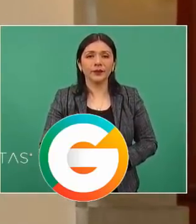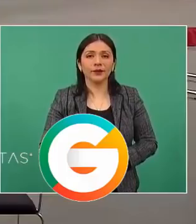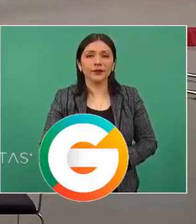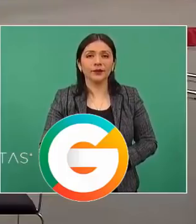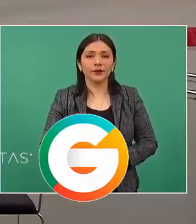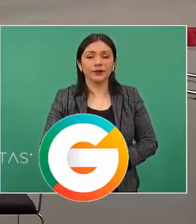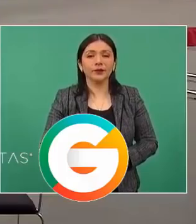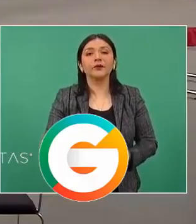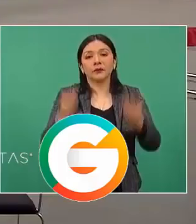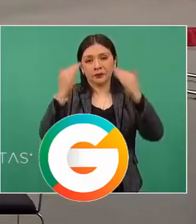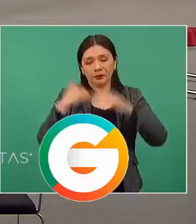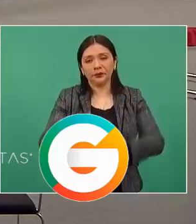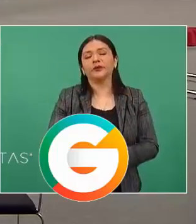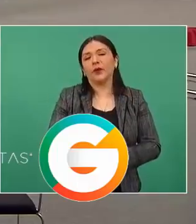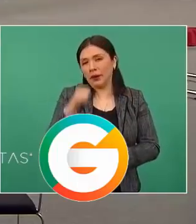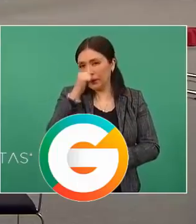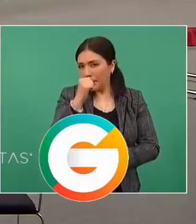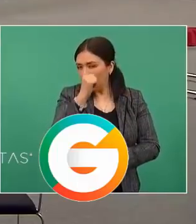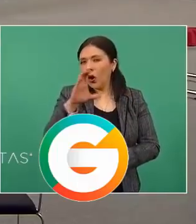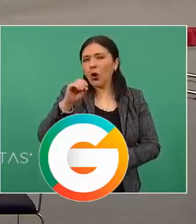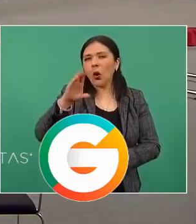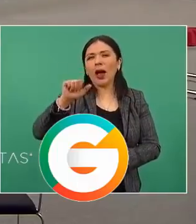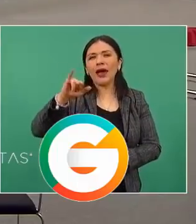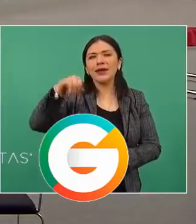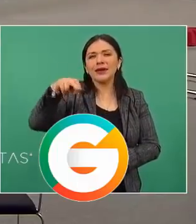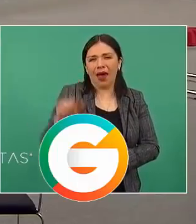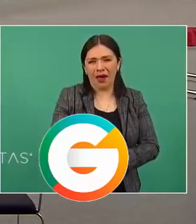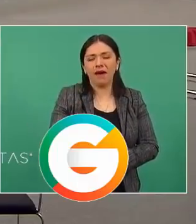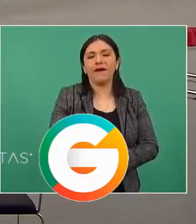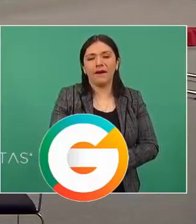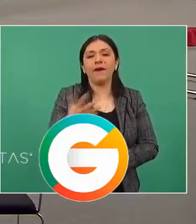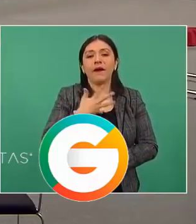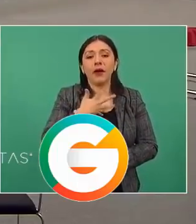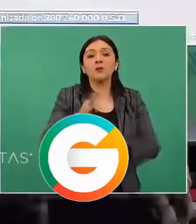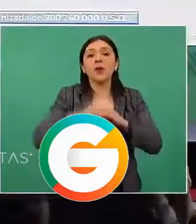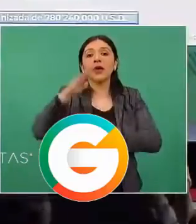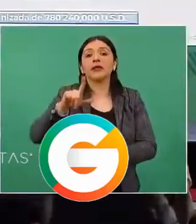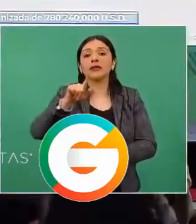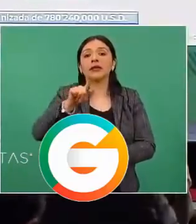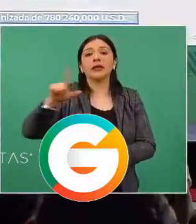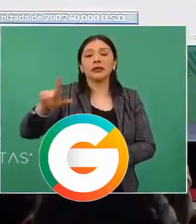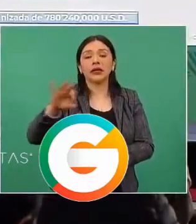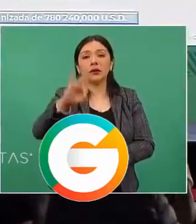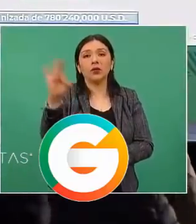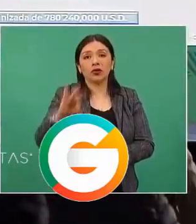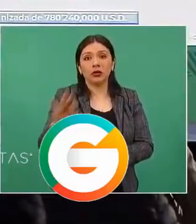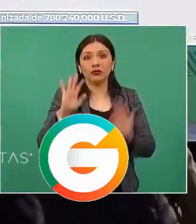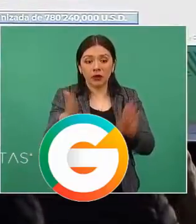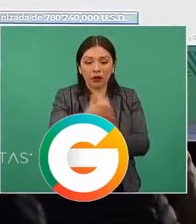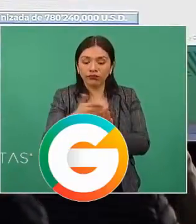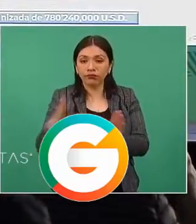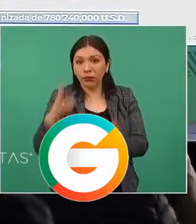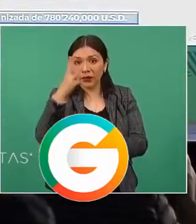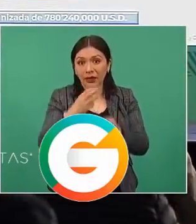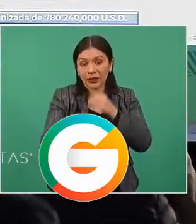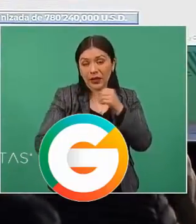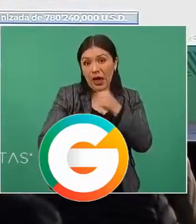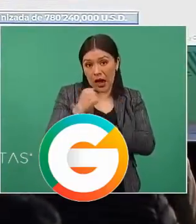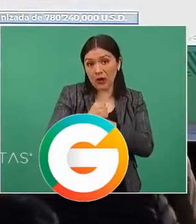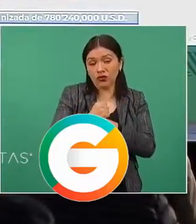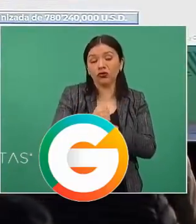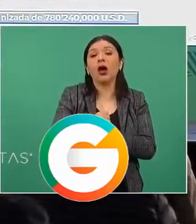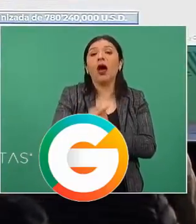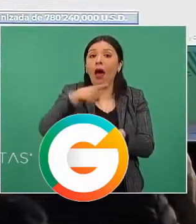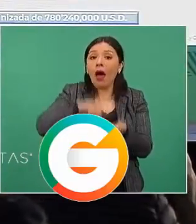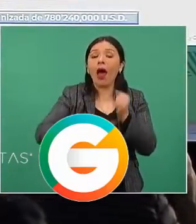En cocaína, también un aumento del 77 por ciento en estos tres años, con 65